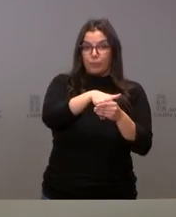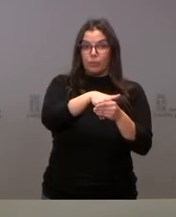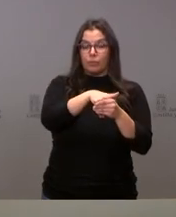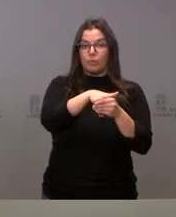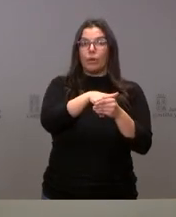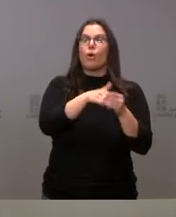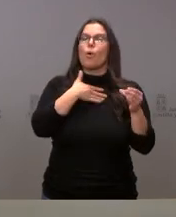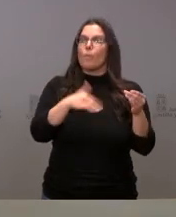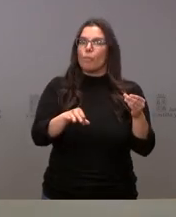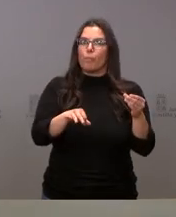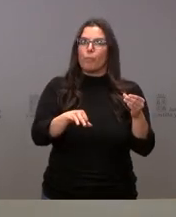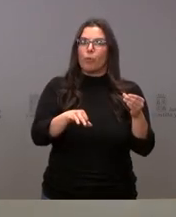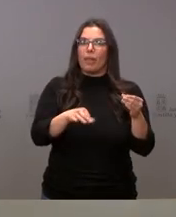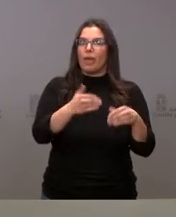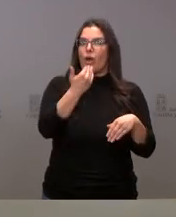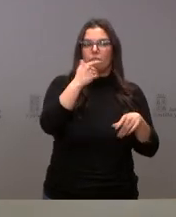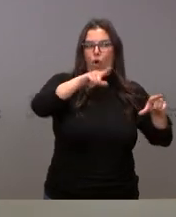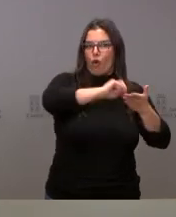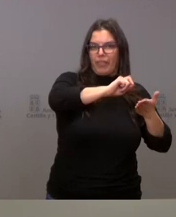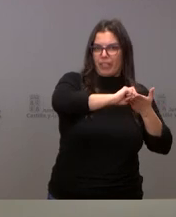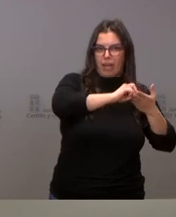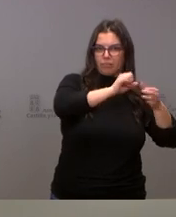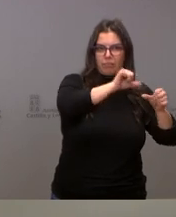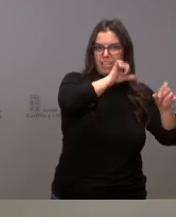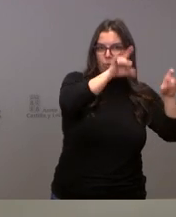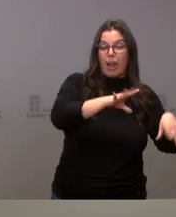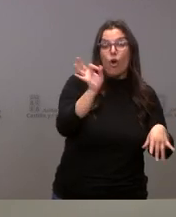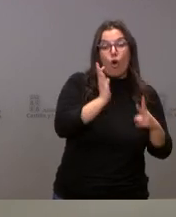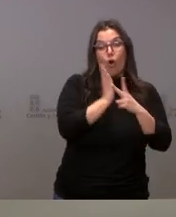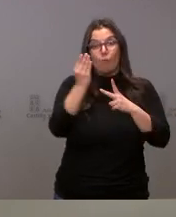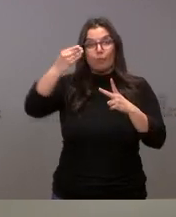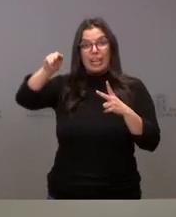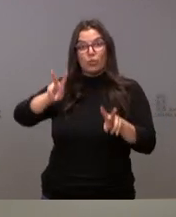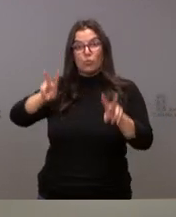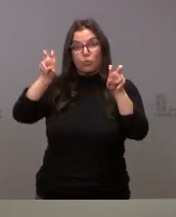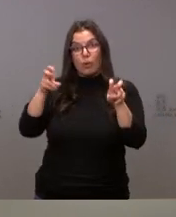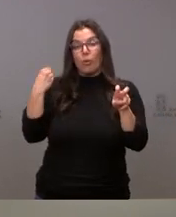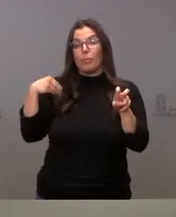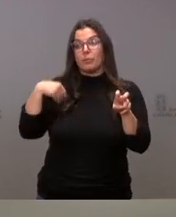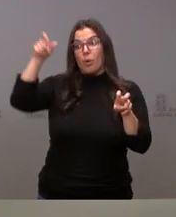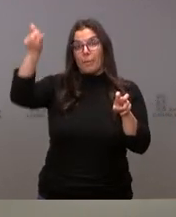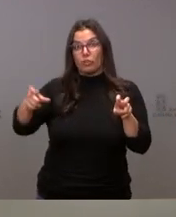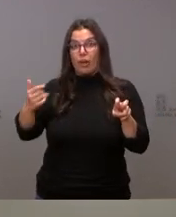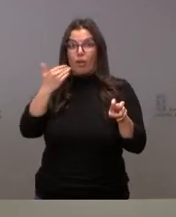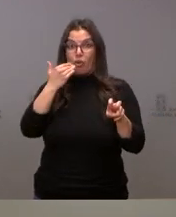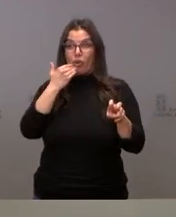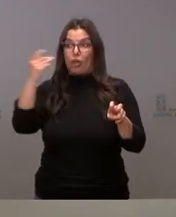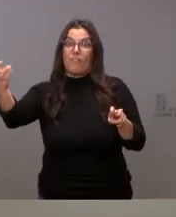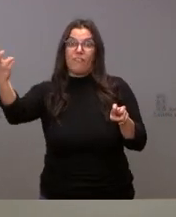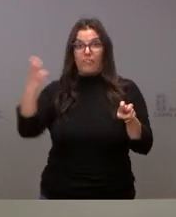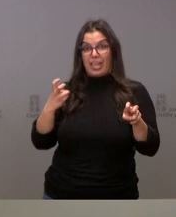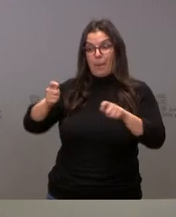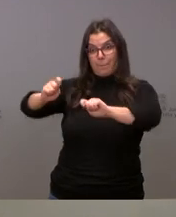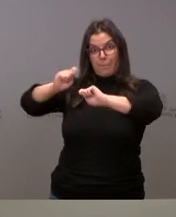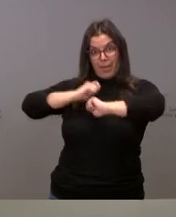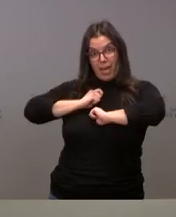directamente en la oficina de correos o bien y como novedad van a poder entregárselo al personal de correos que acuda a